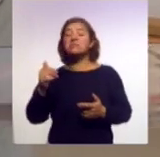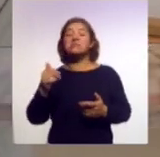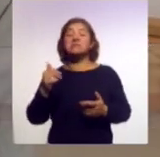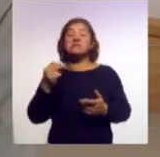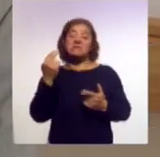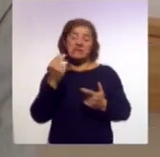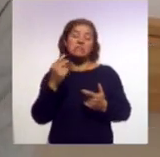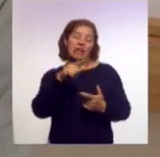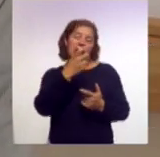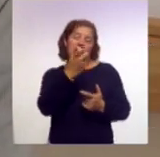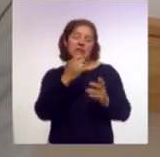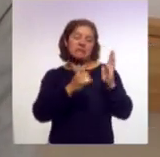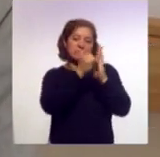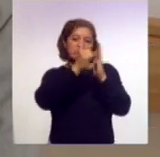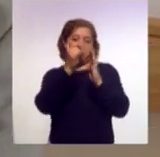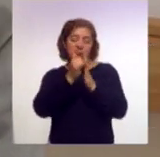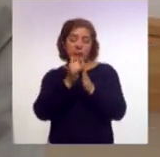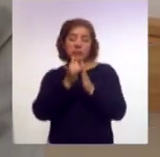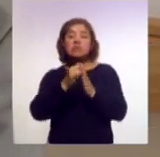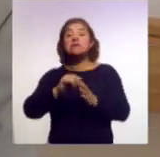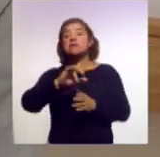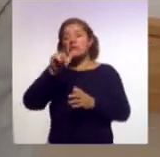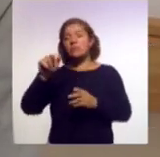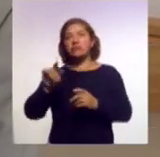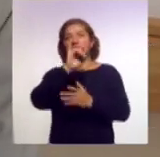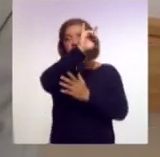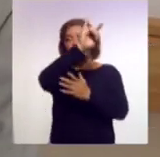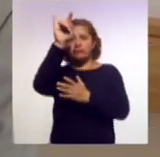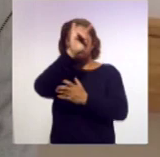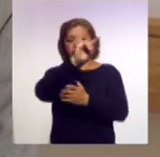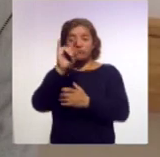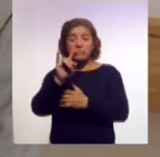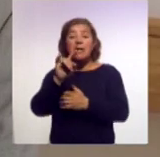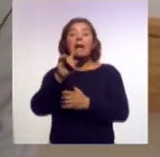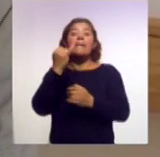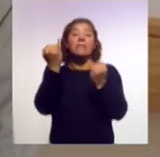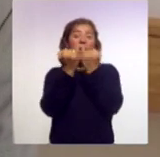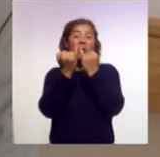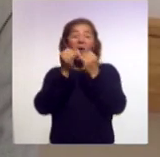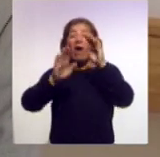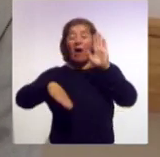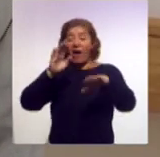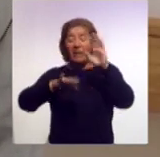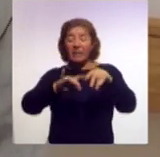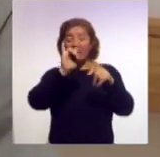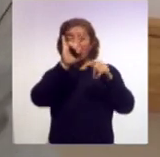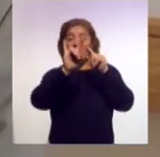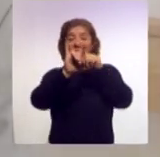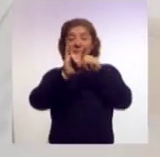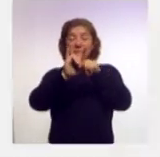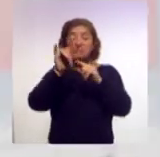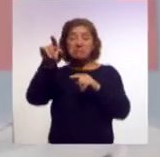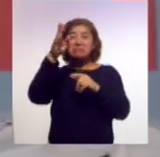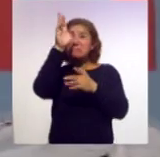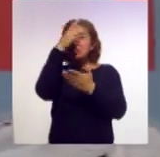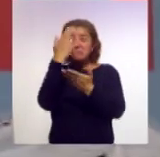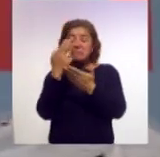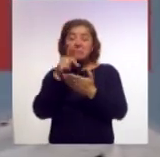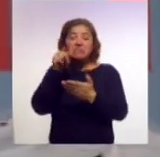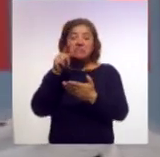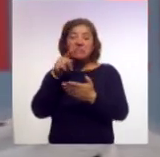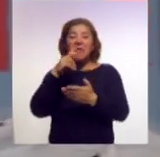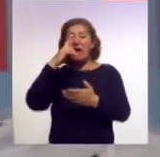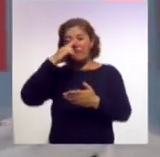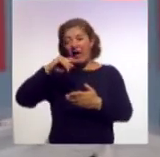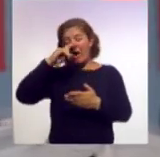para después intervenir lo que son estos retablos agregados. Los